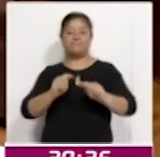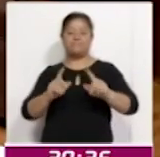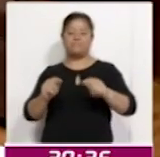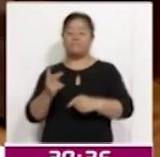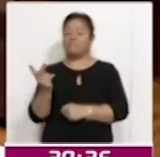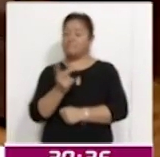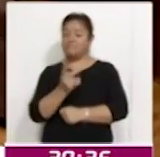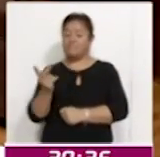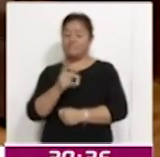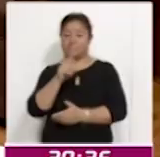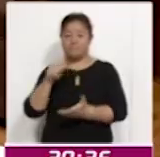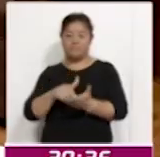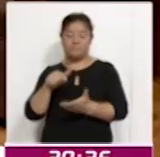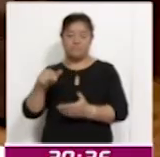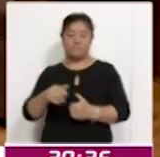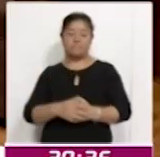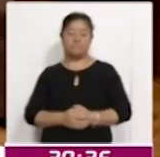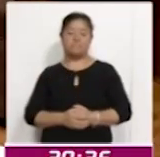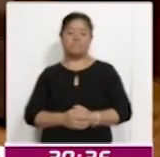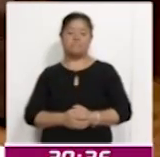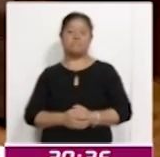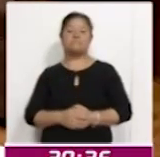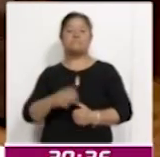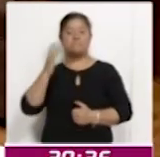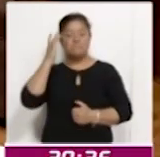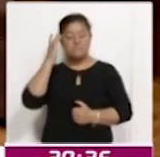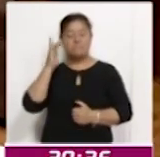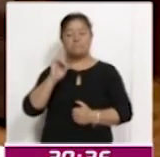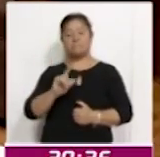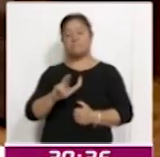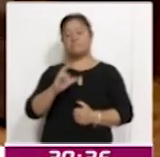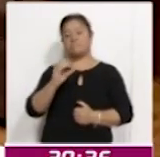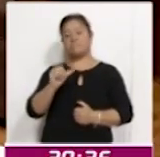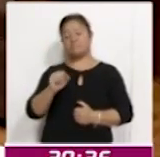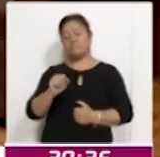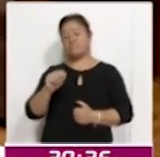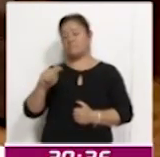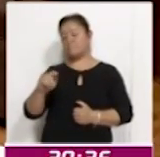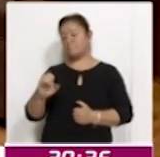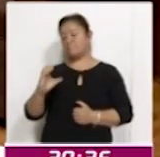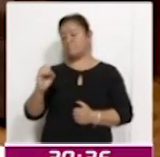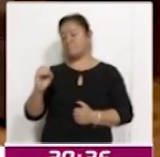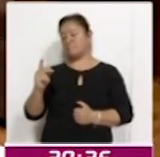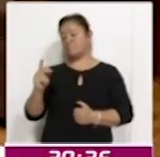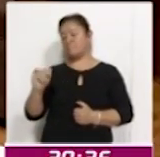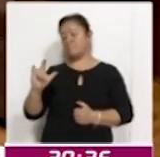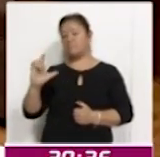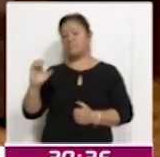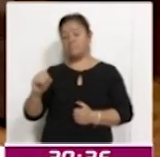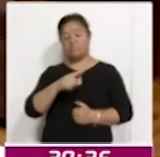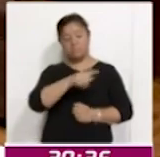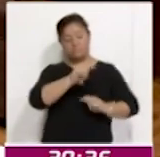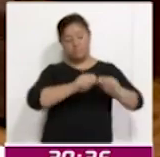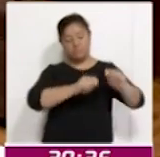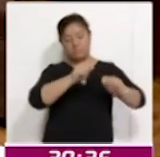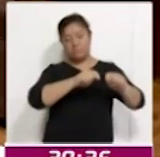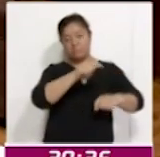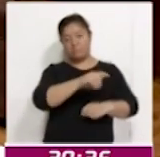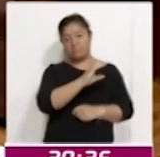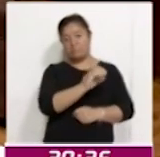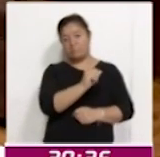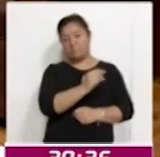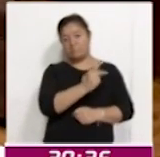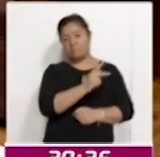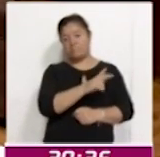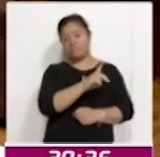estas dos demarcaciones en San Lucas Tecopilco y Capulac del municipio de Tetla. Pues